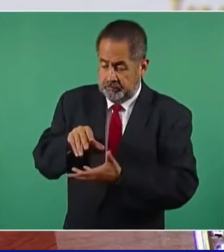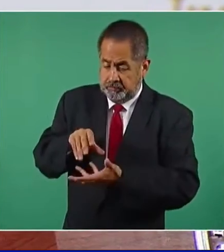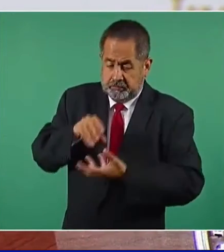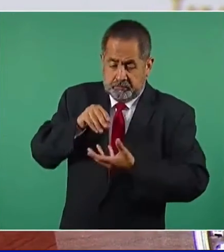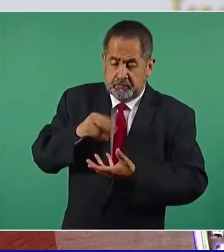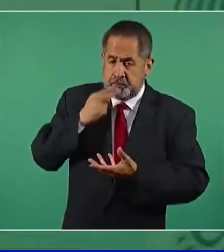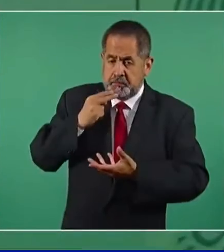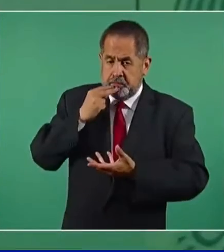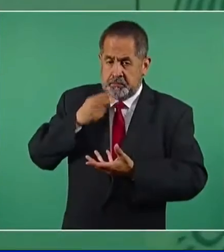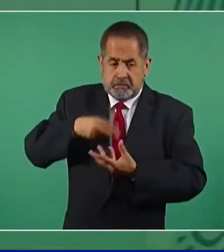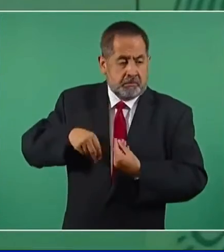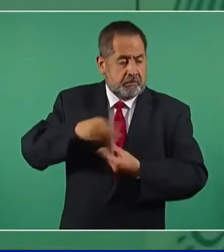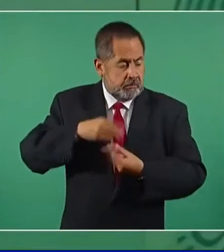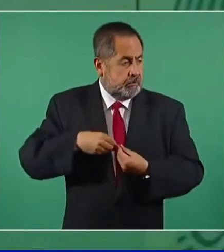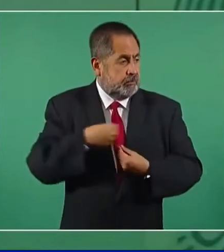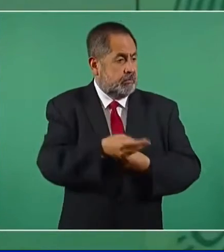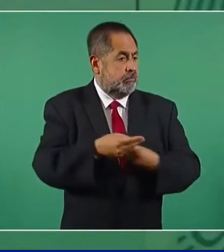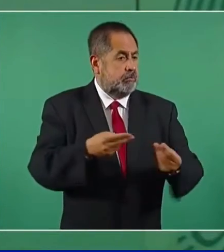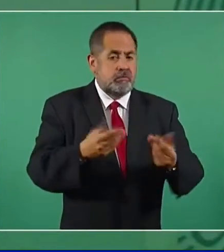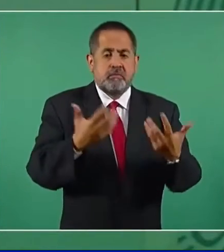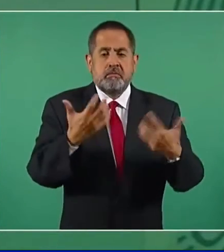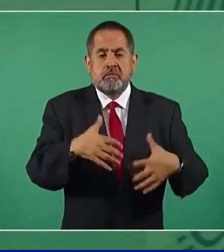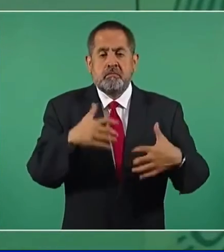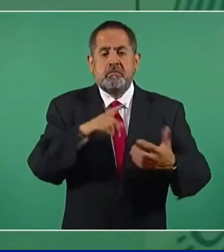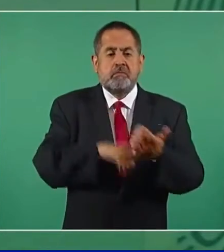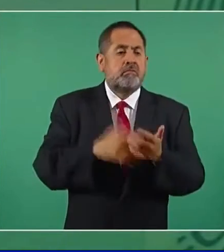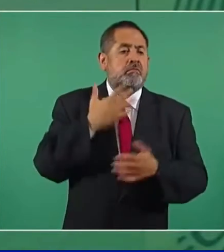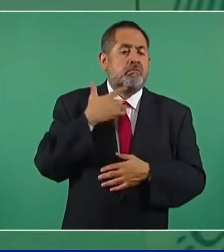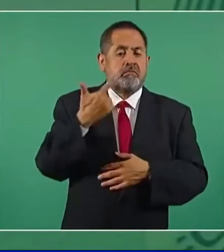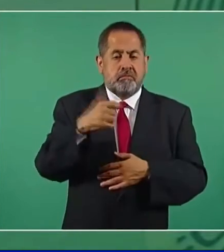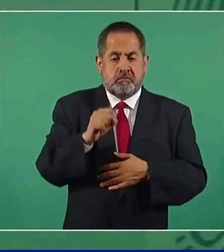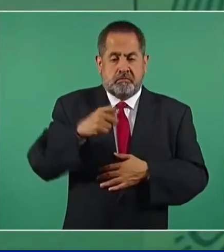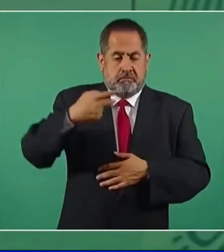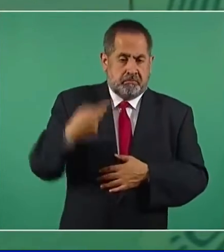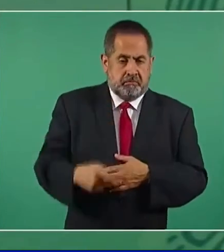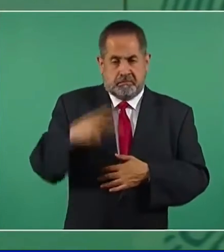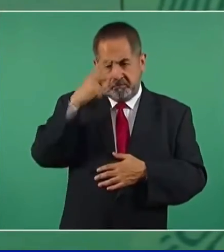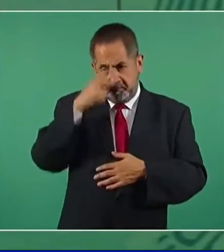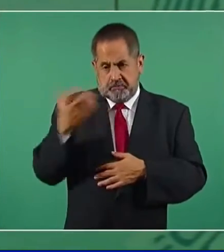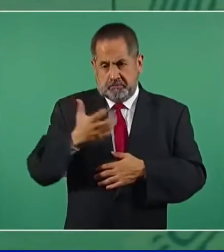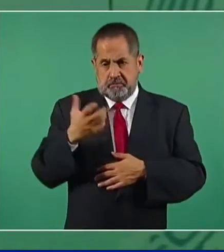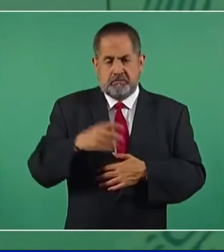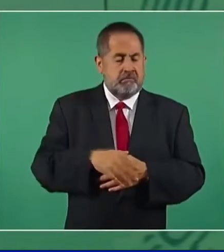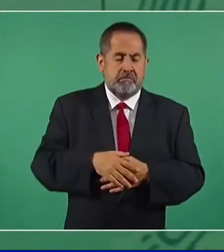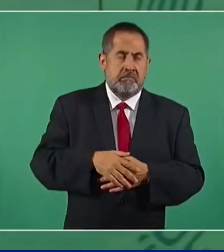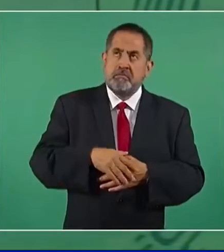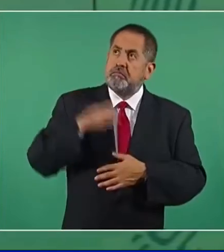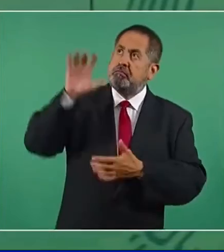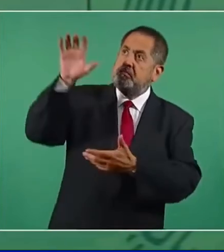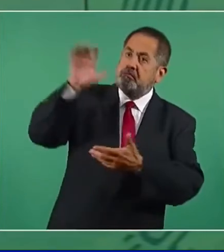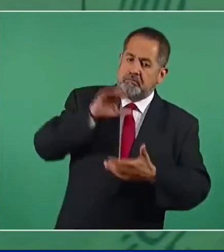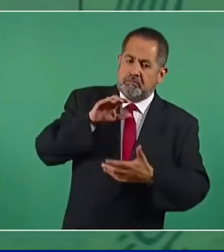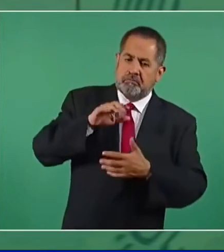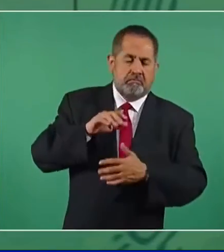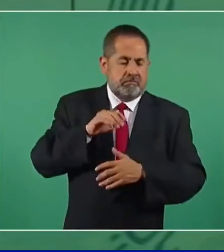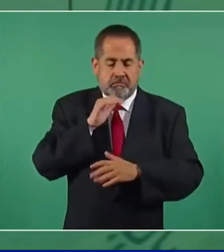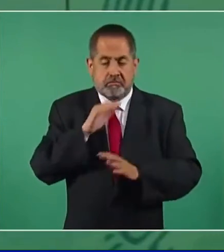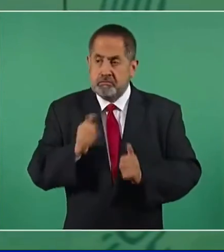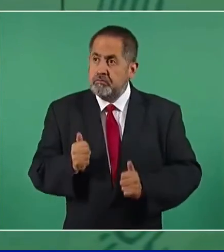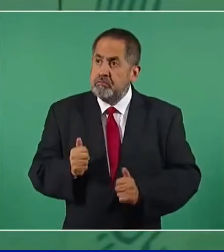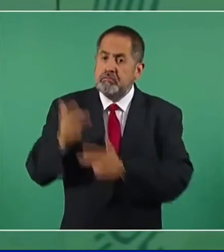requerir para producir las gasolinas en México, porque ya no vamos a vender petróleo crudo